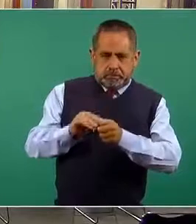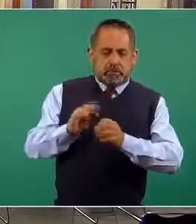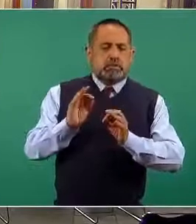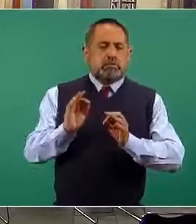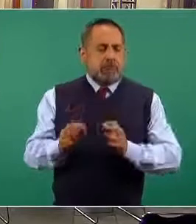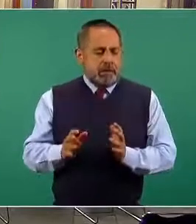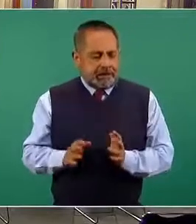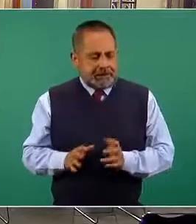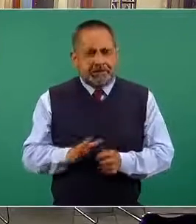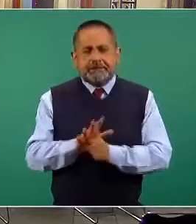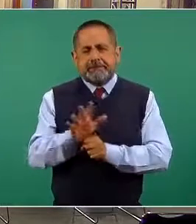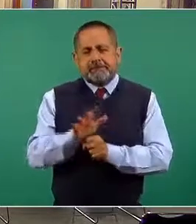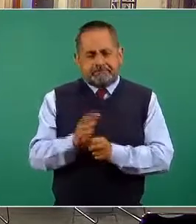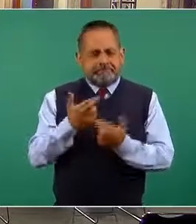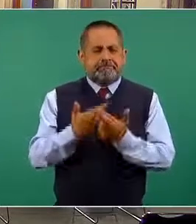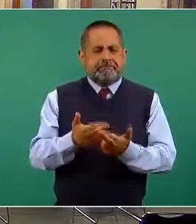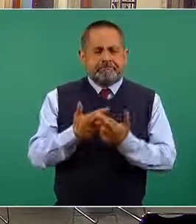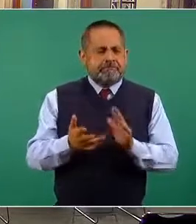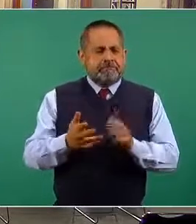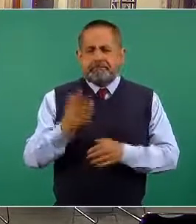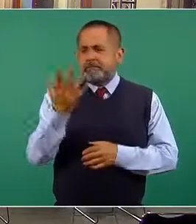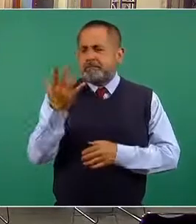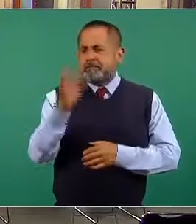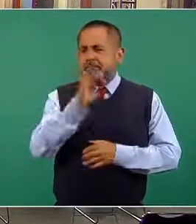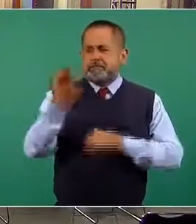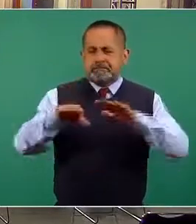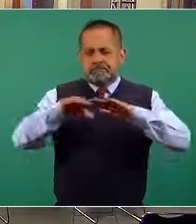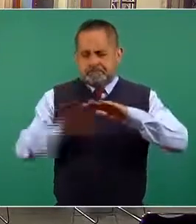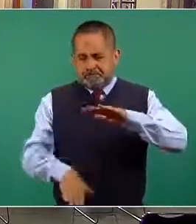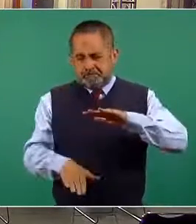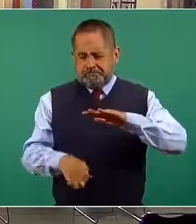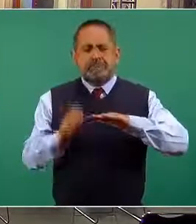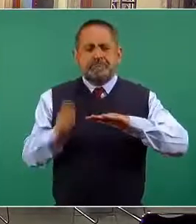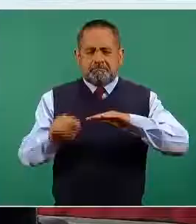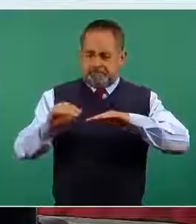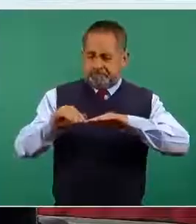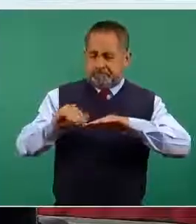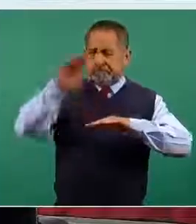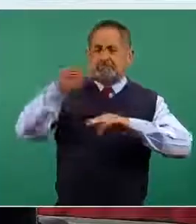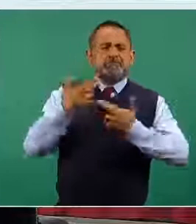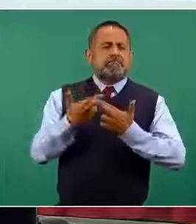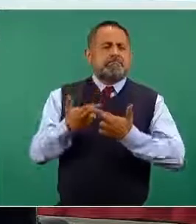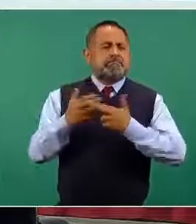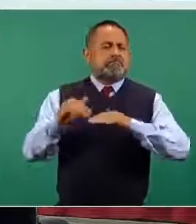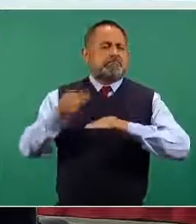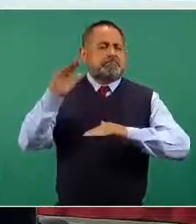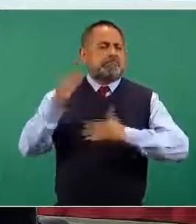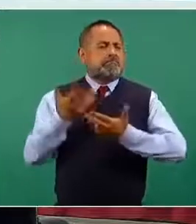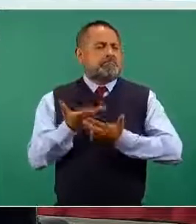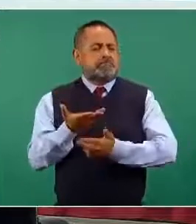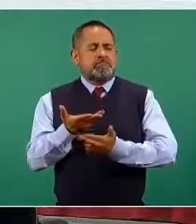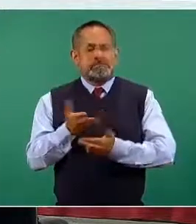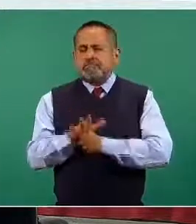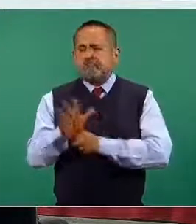en donde estarían todos con menos del 50% en su ocupación. Este